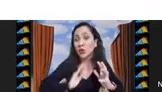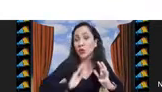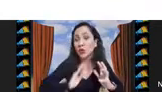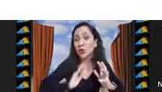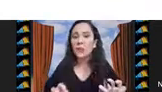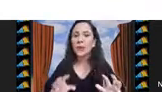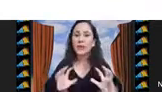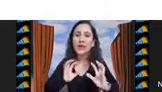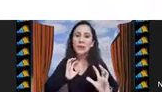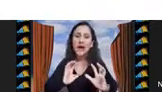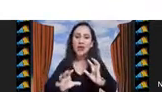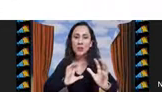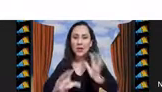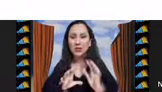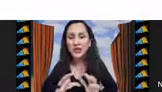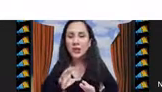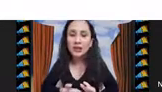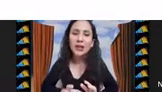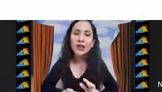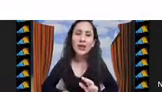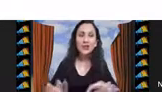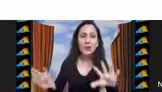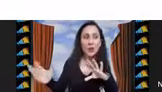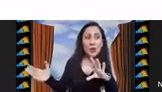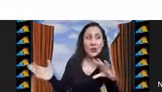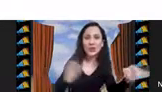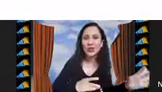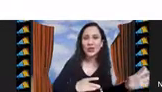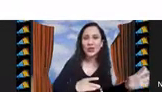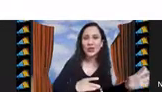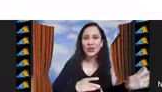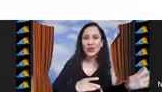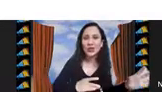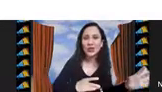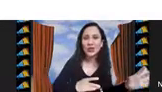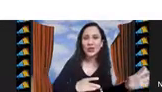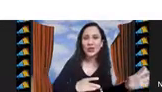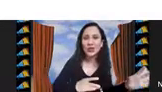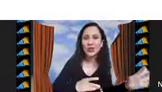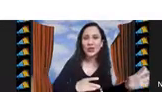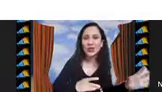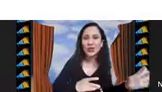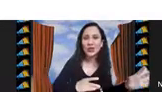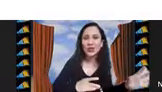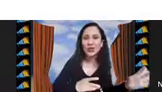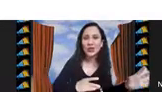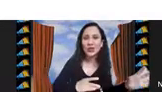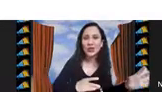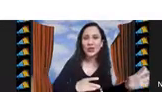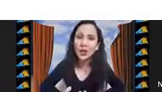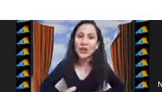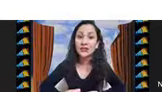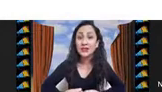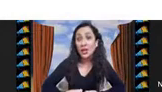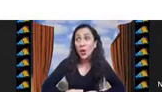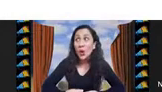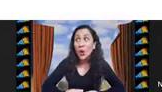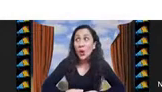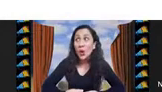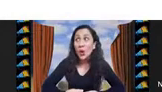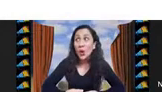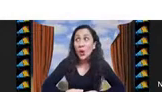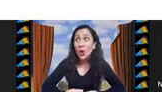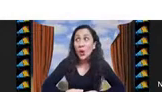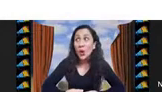la mochila o el problema de empacado de objetos en contenedores, por lo que mencioné ahorita, pues pueden ver que tenemos diferentes opciones de